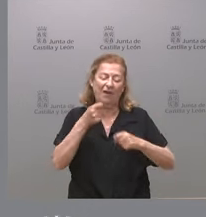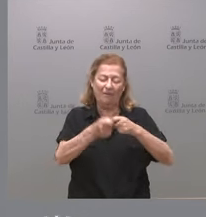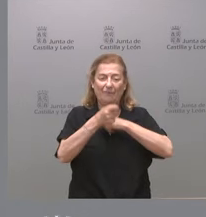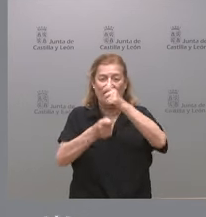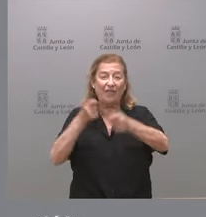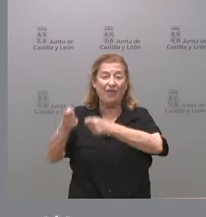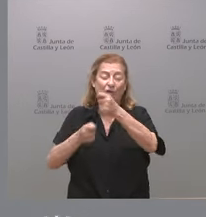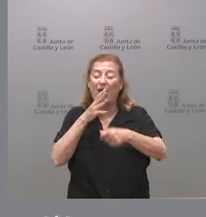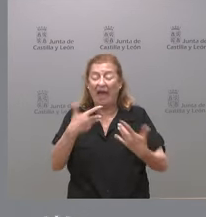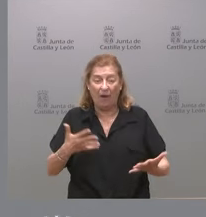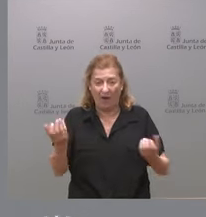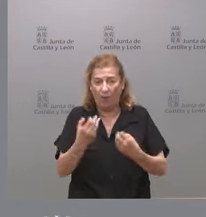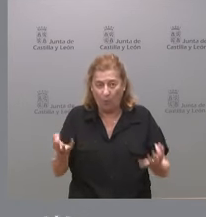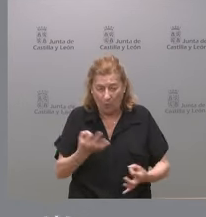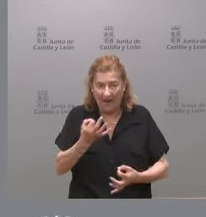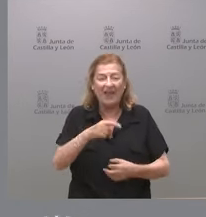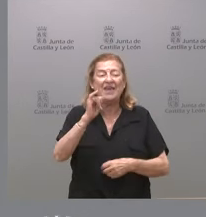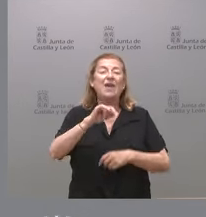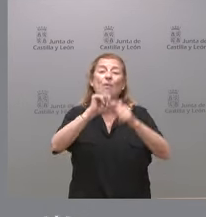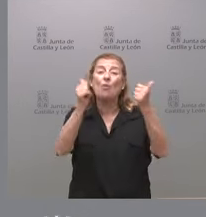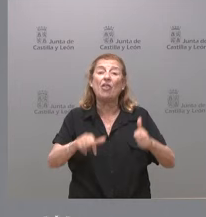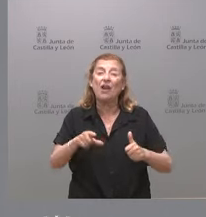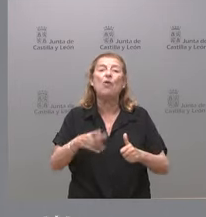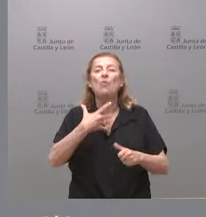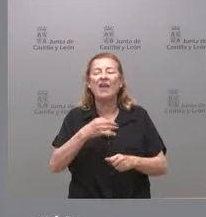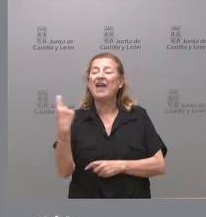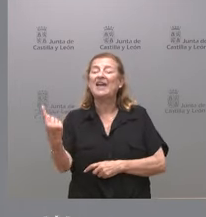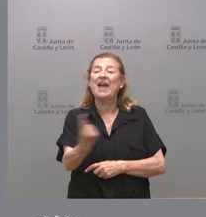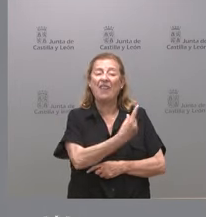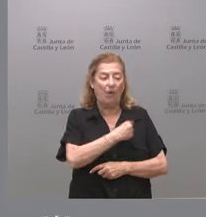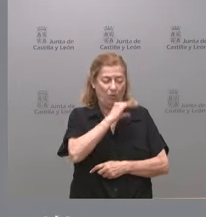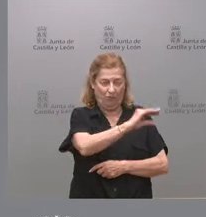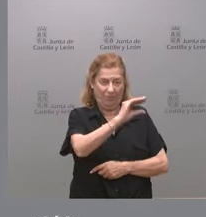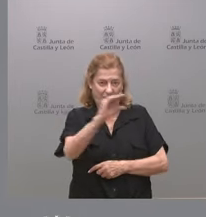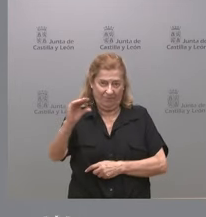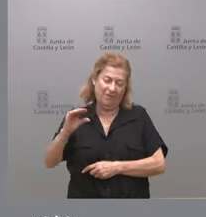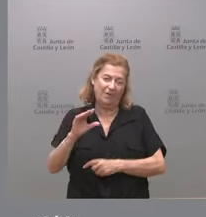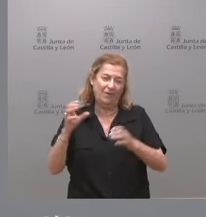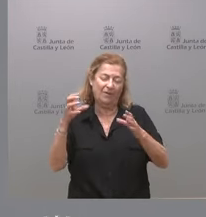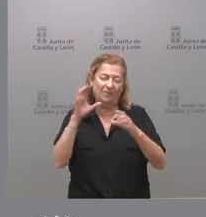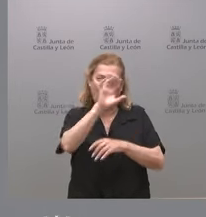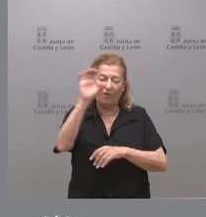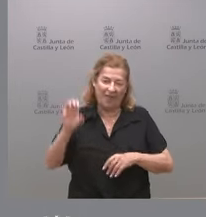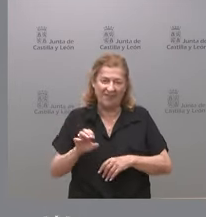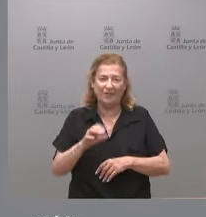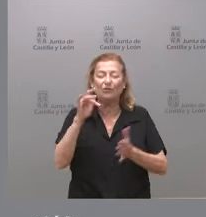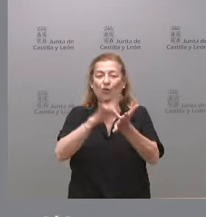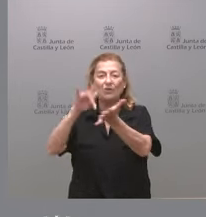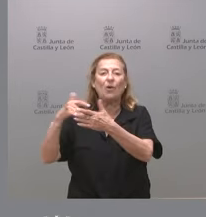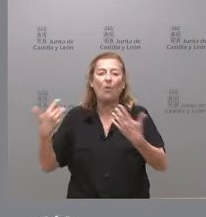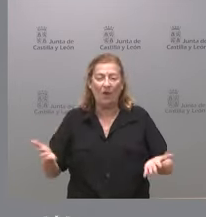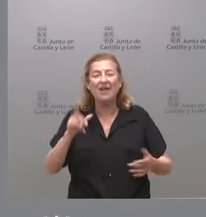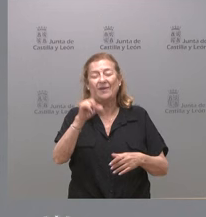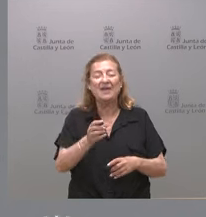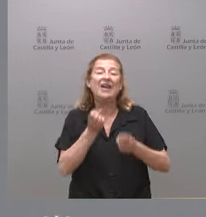en vigor y como consecuencia de ese modelo qué cantidades corresponde como entrega esa cuenta a cada una de las comunidades autónomas y también se viene informando de otros